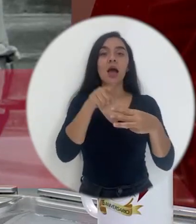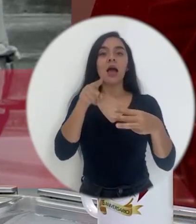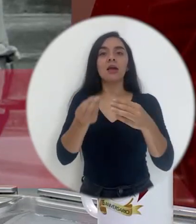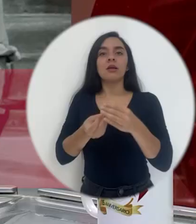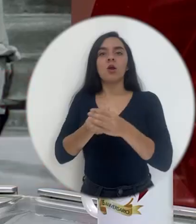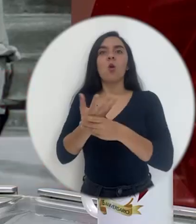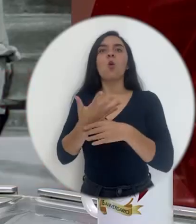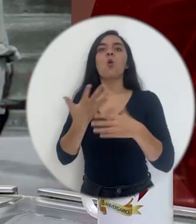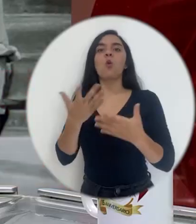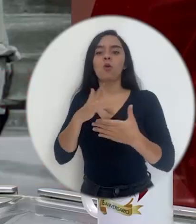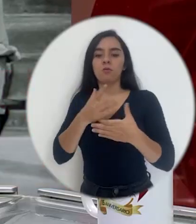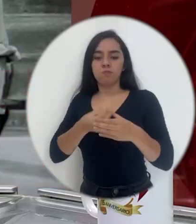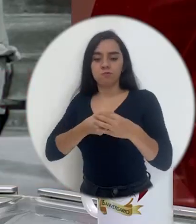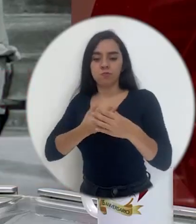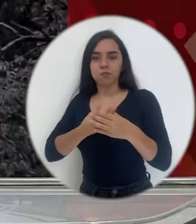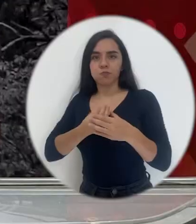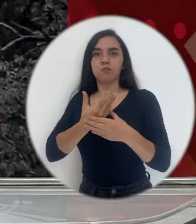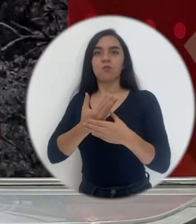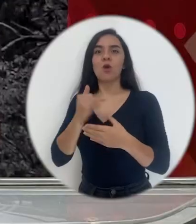los exámenes son como el coco.